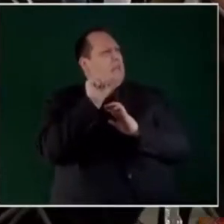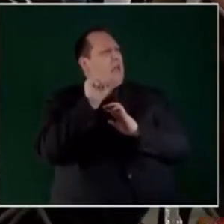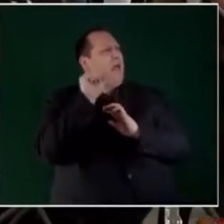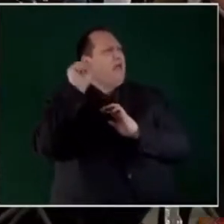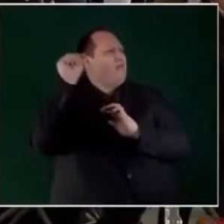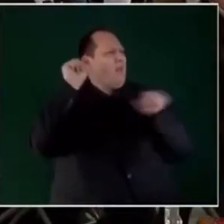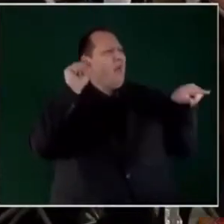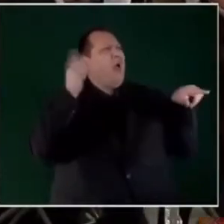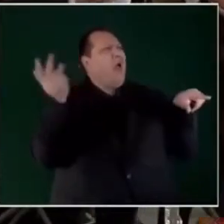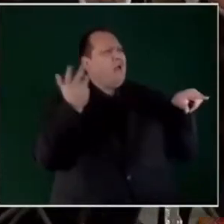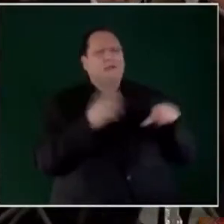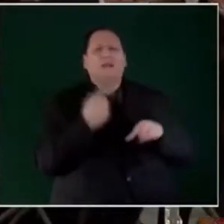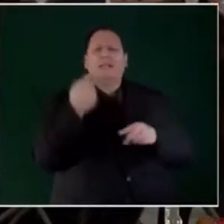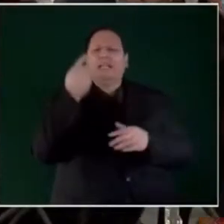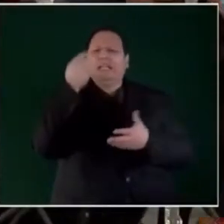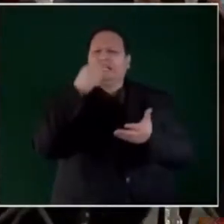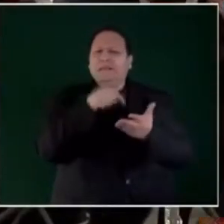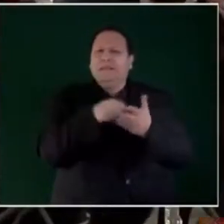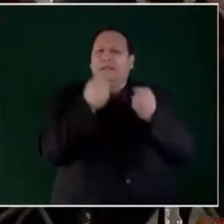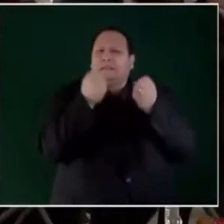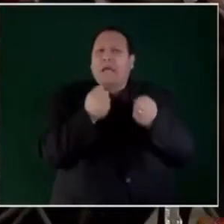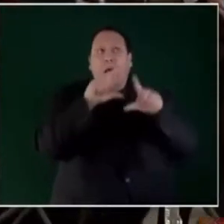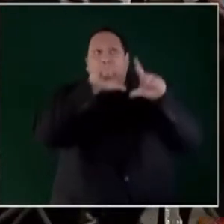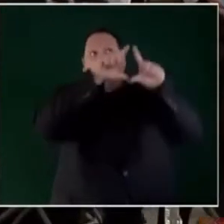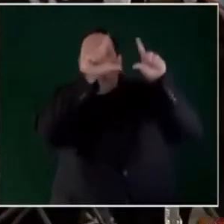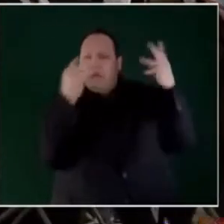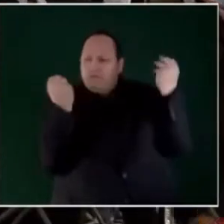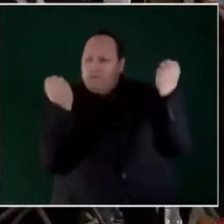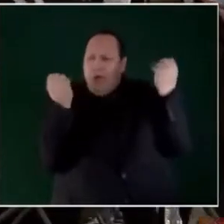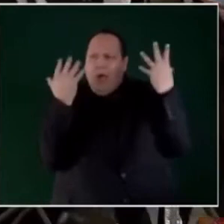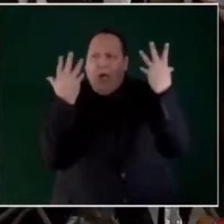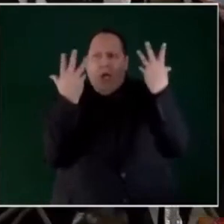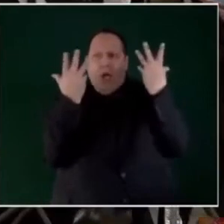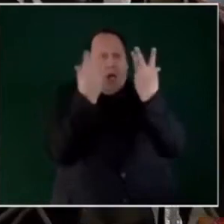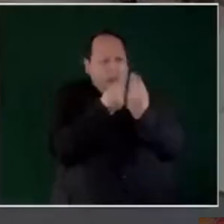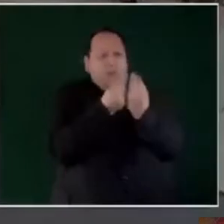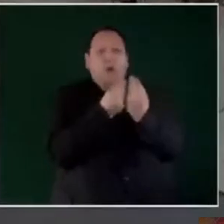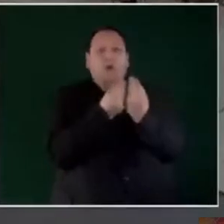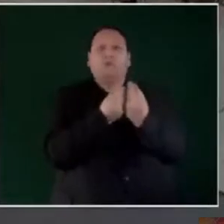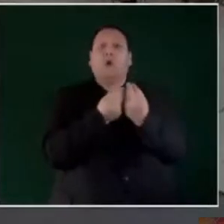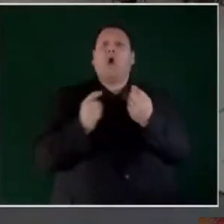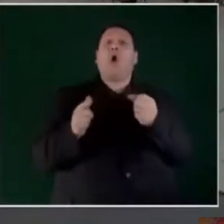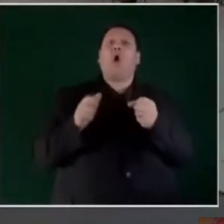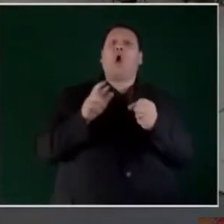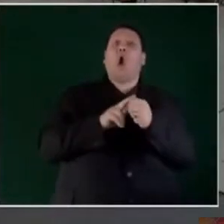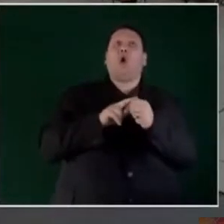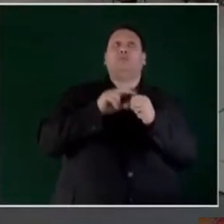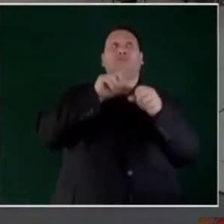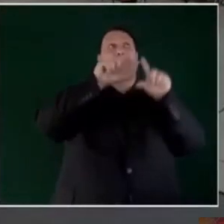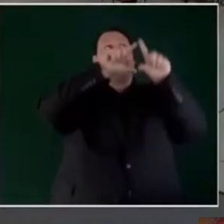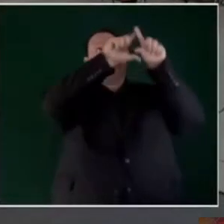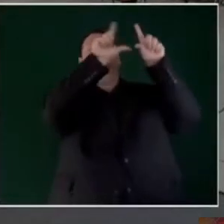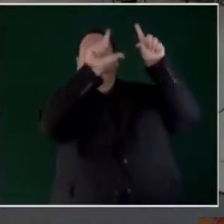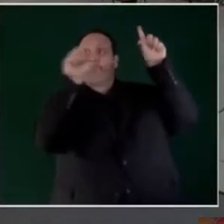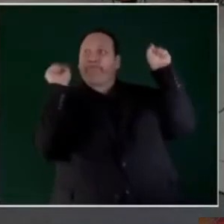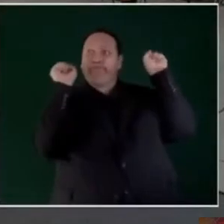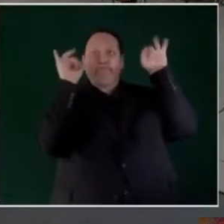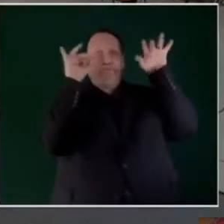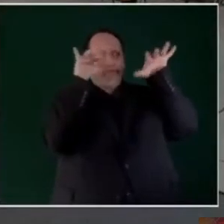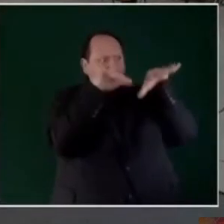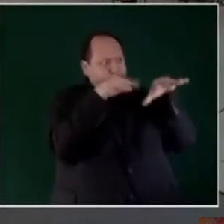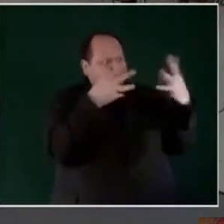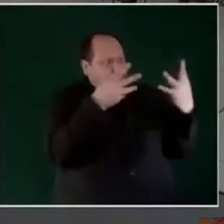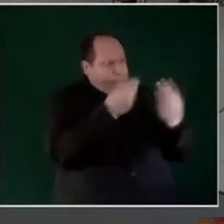entendido que va a ser una reunión de seguridad nacional, que van a estar presentes todos los gobernadores de todo el país,